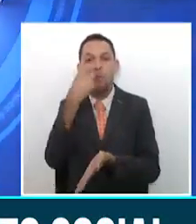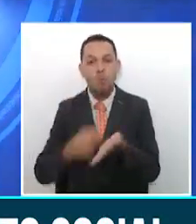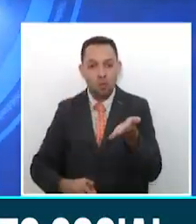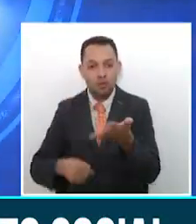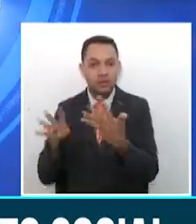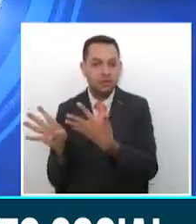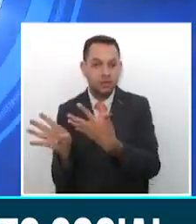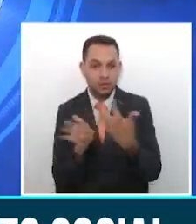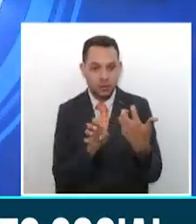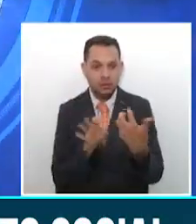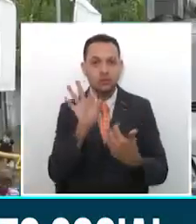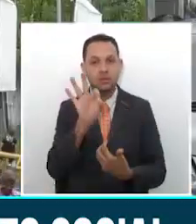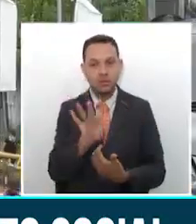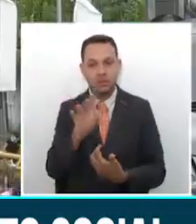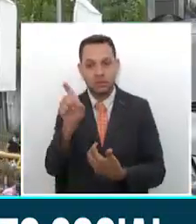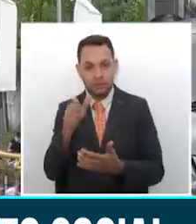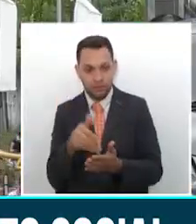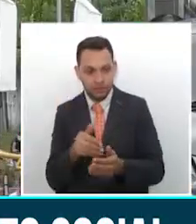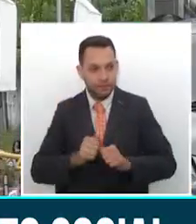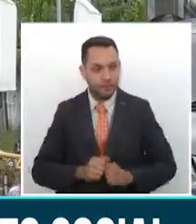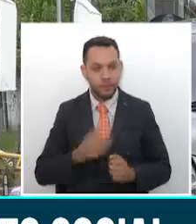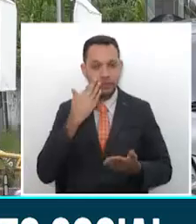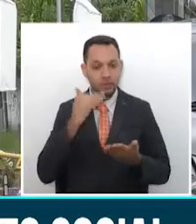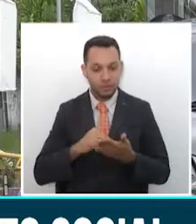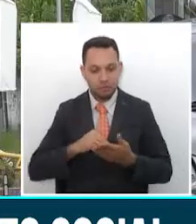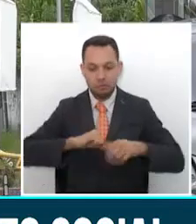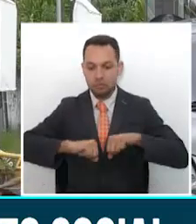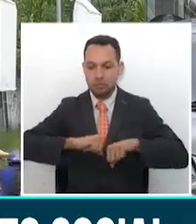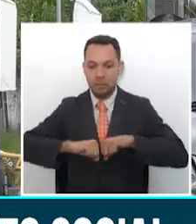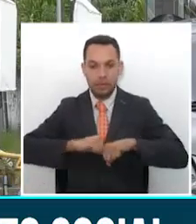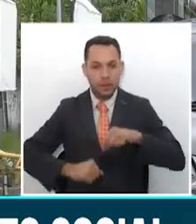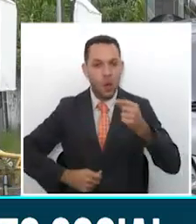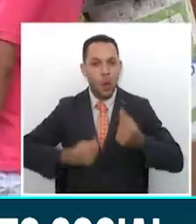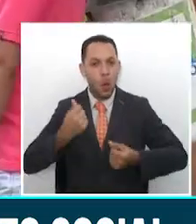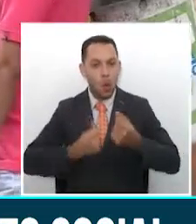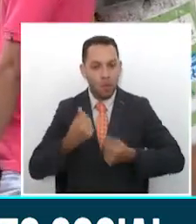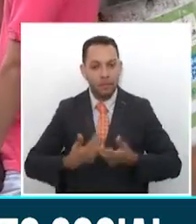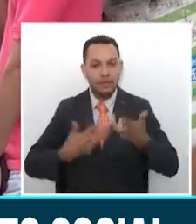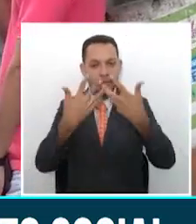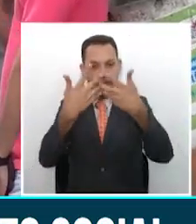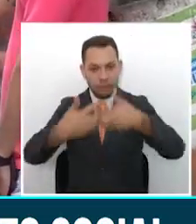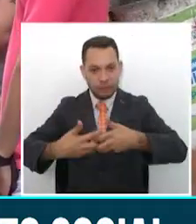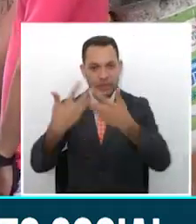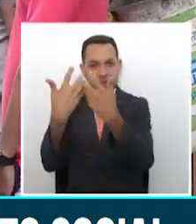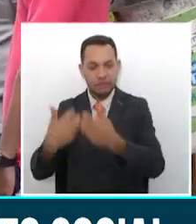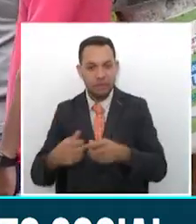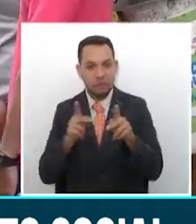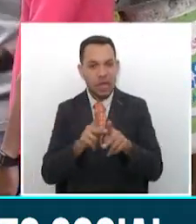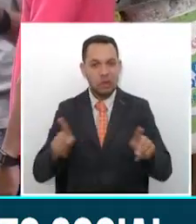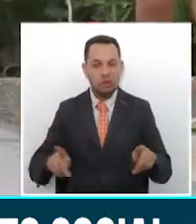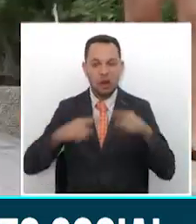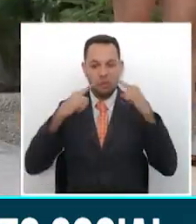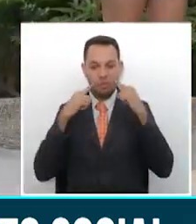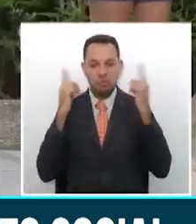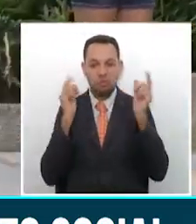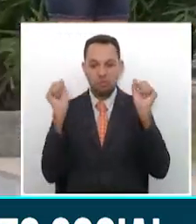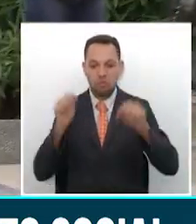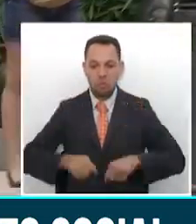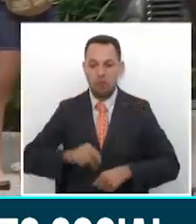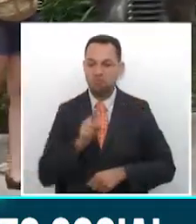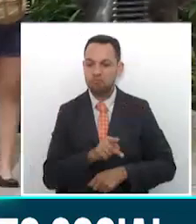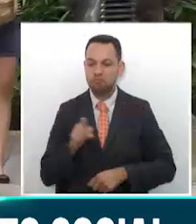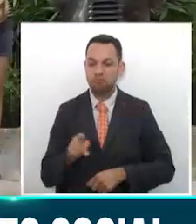pesos. Con la reactivación paulatina de la economía nacional son muchas las personas que salen a las calles. De acuerdo a las